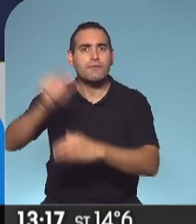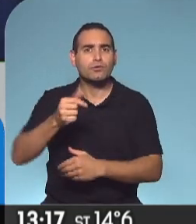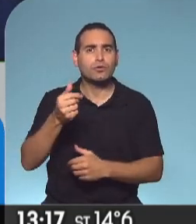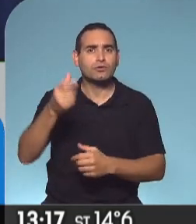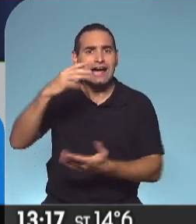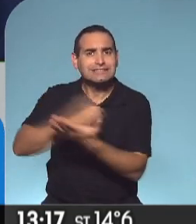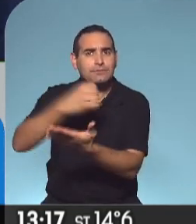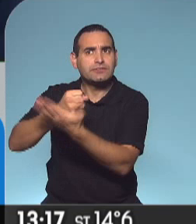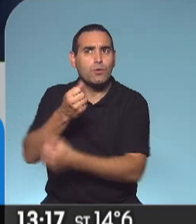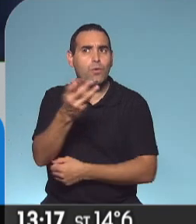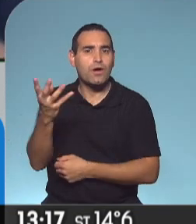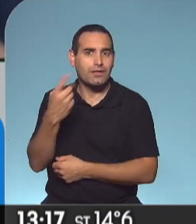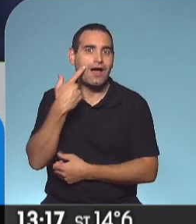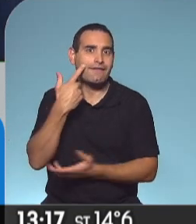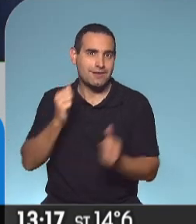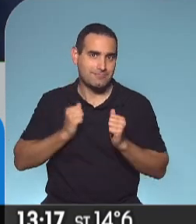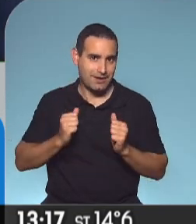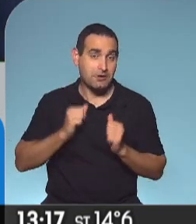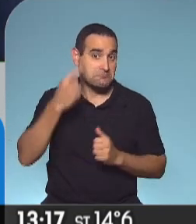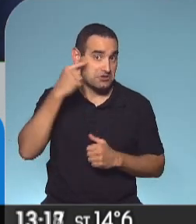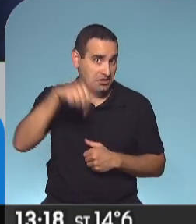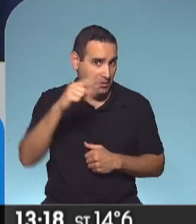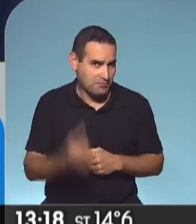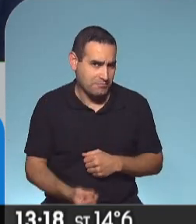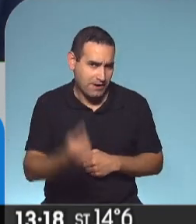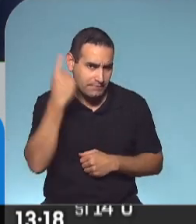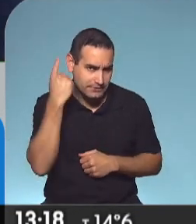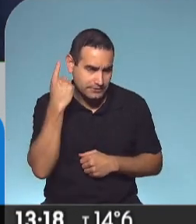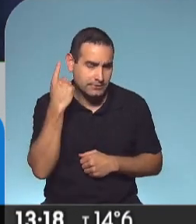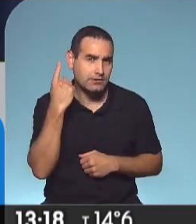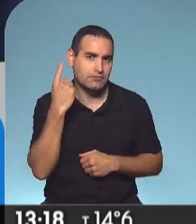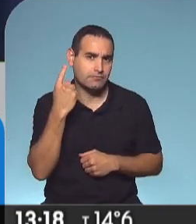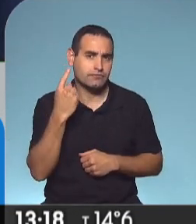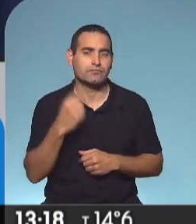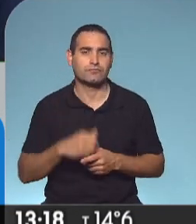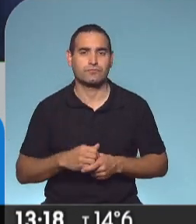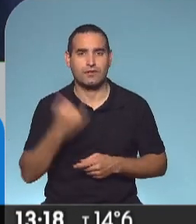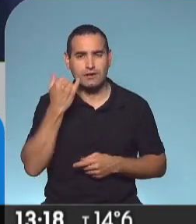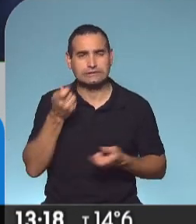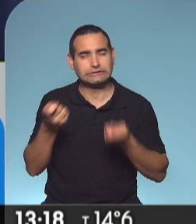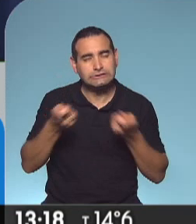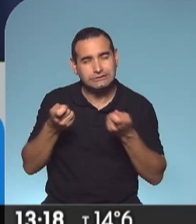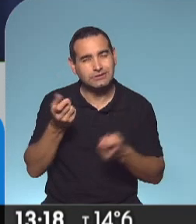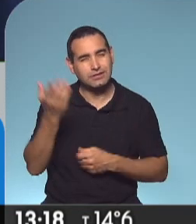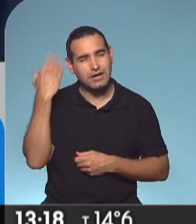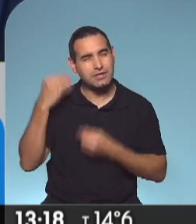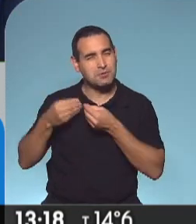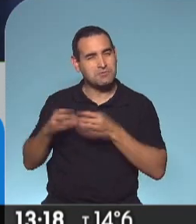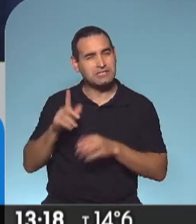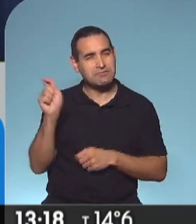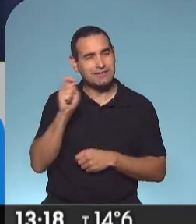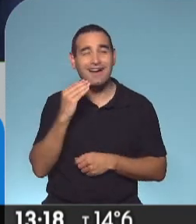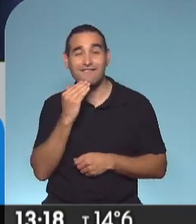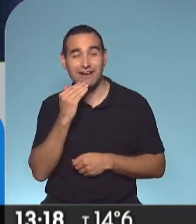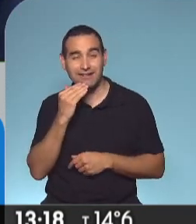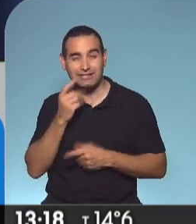un número importante. Creo que es la primera vez en todo este plazo de las negociaciones que se empezaron en el mes de